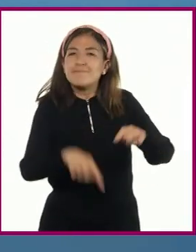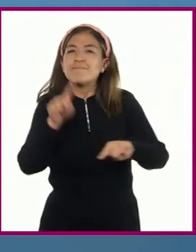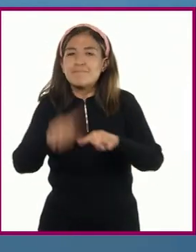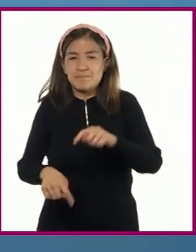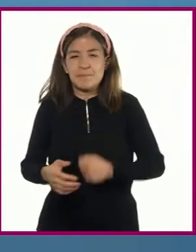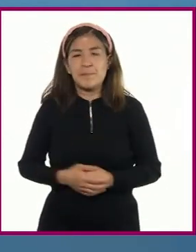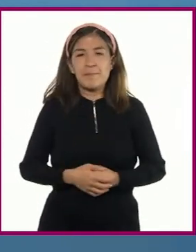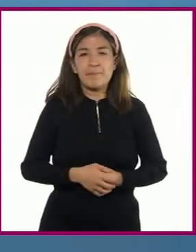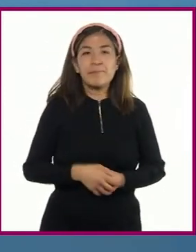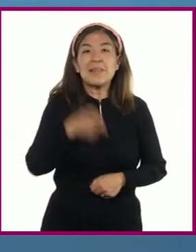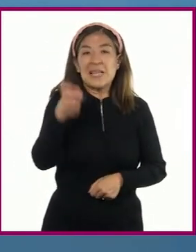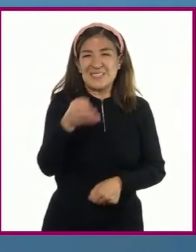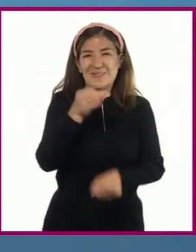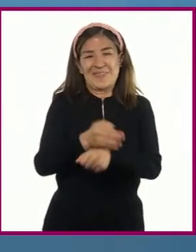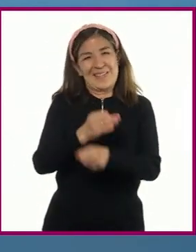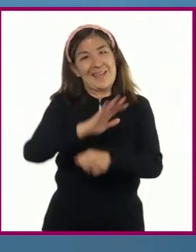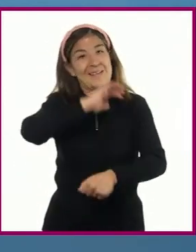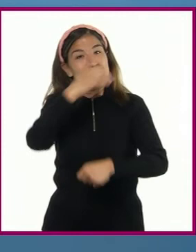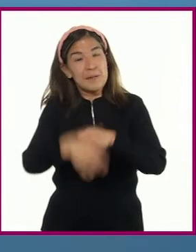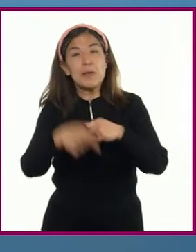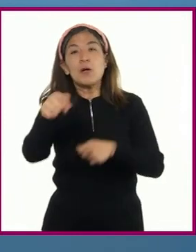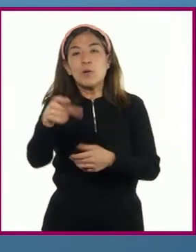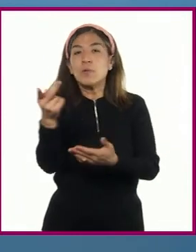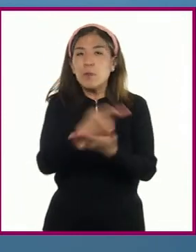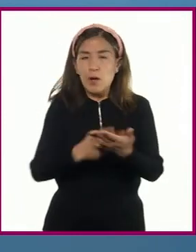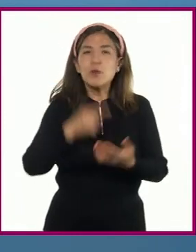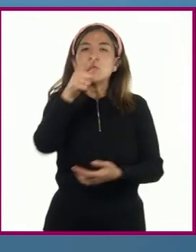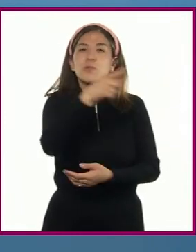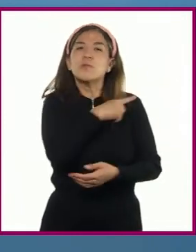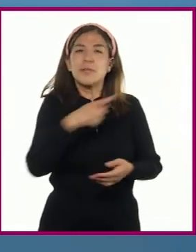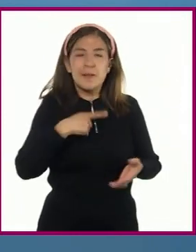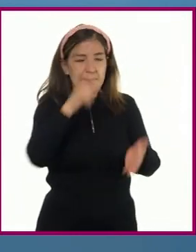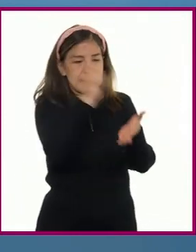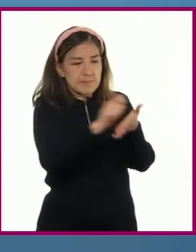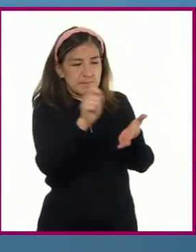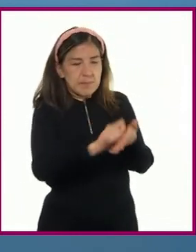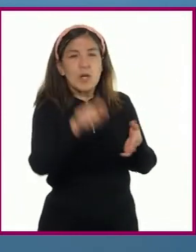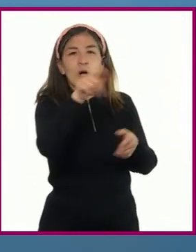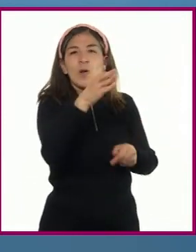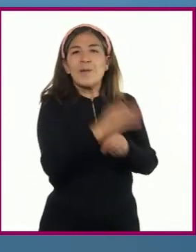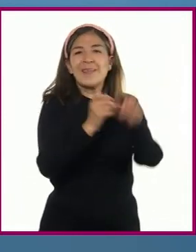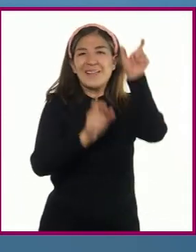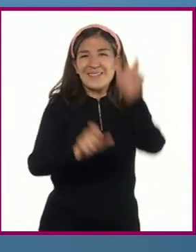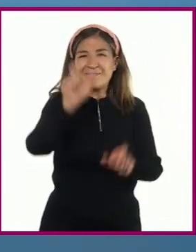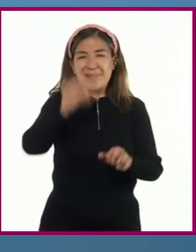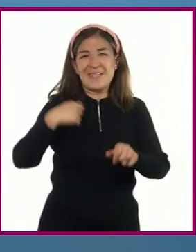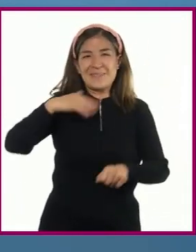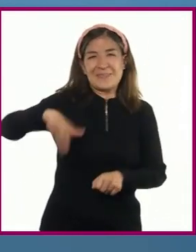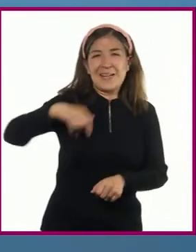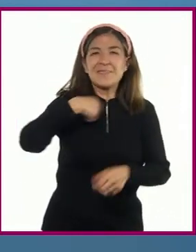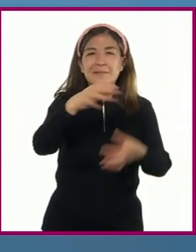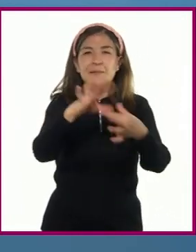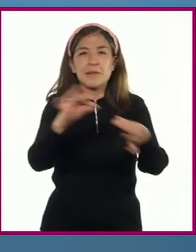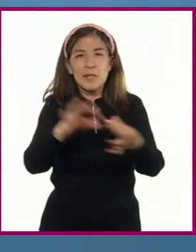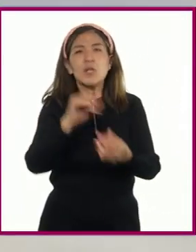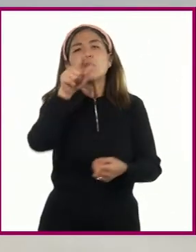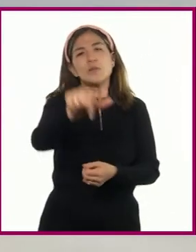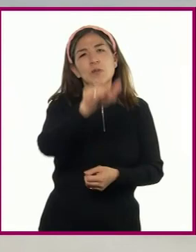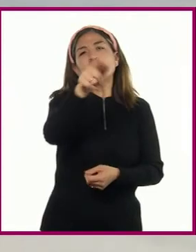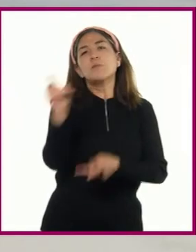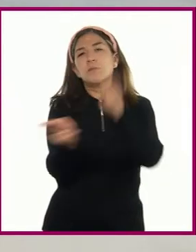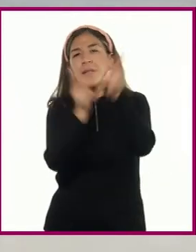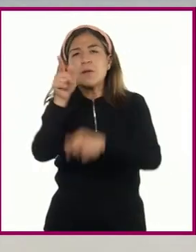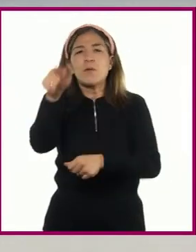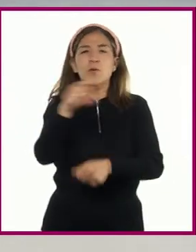revisen el esquema que hicieron al inicio. Coméntenlo con algún familiar, compañera, compañero o docente. Investiguen